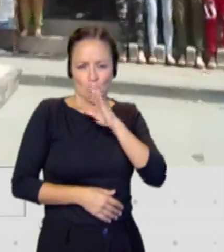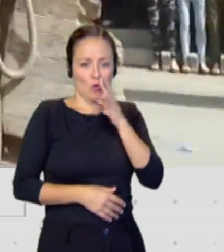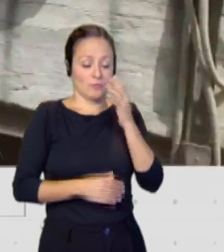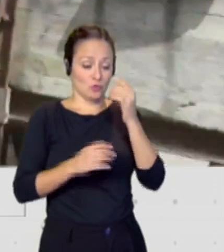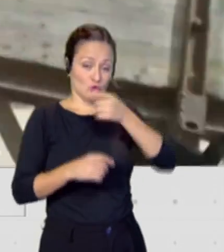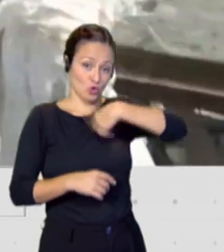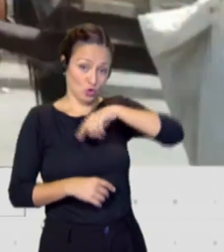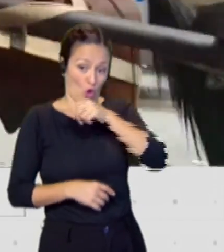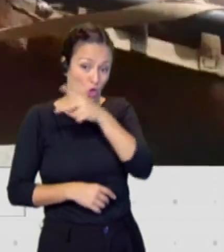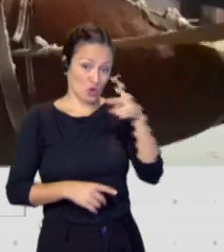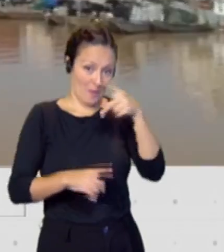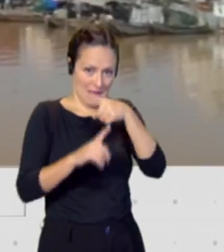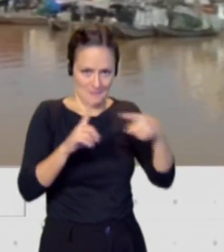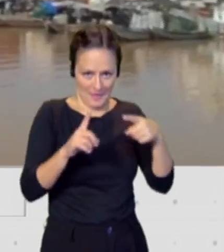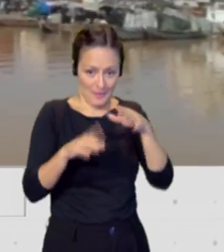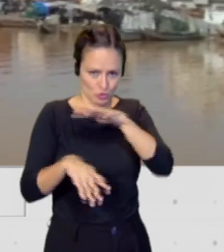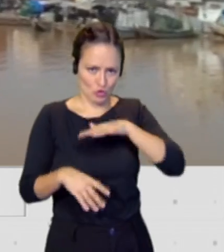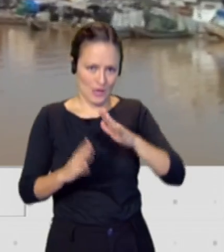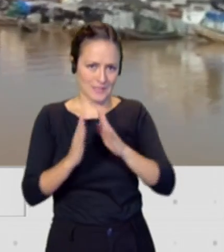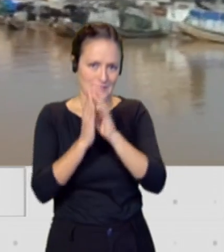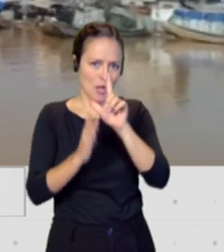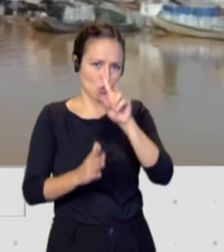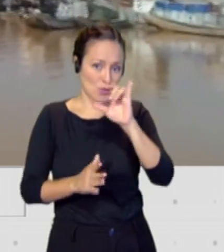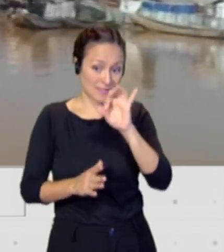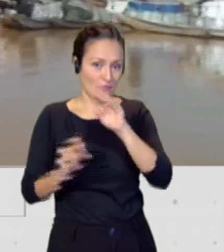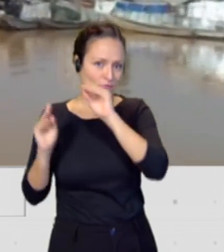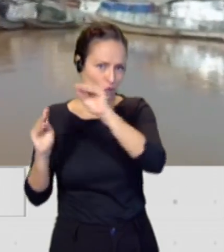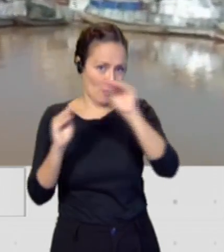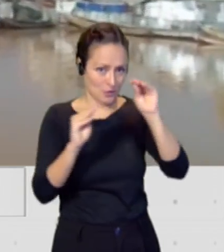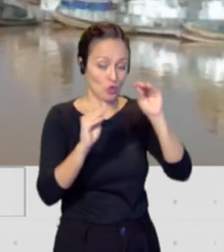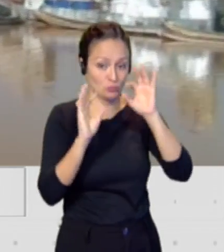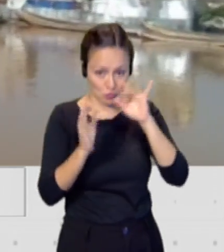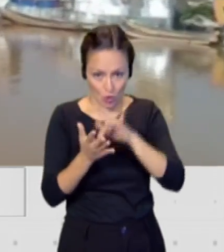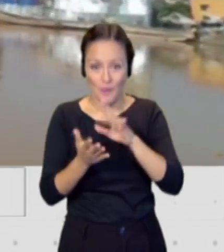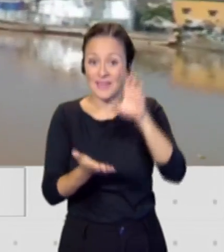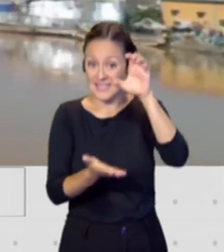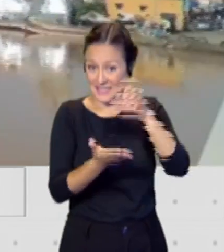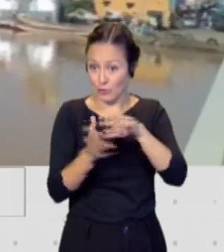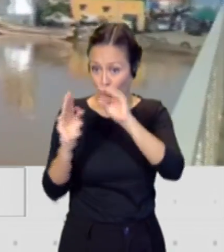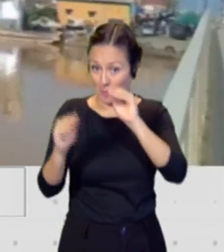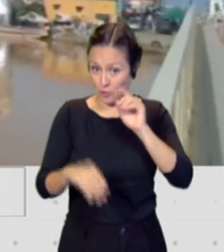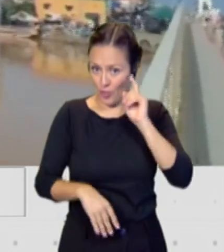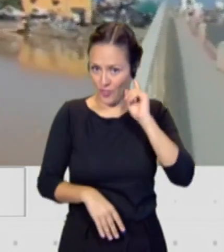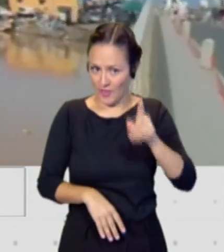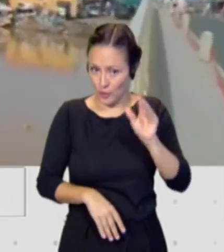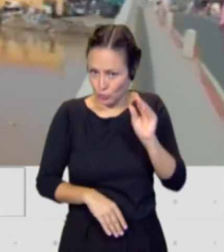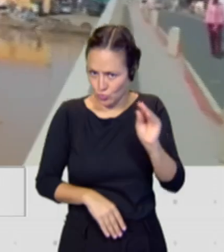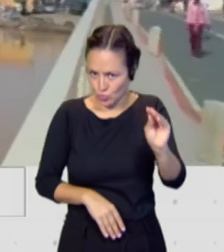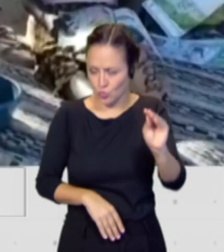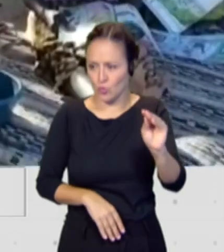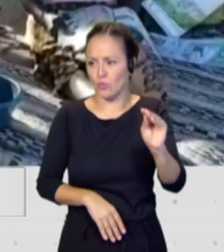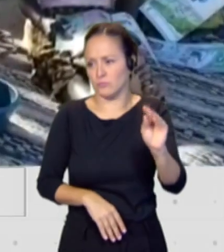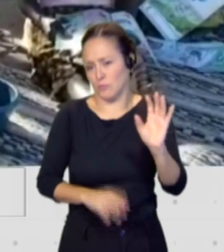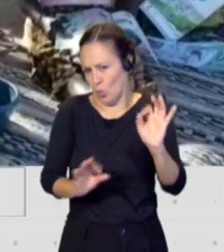media que estuvimos dando formación allí en San Luis, desde la propia dirección del centro de formación donde estábamos dando formación